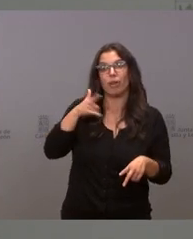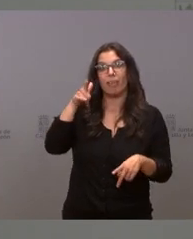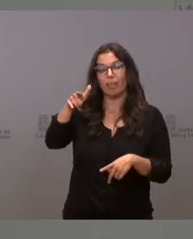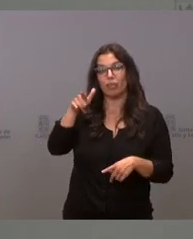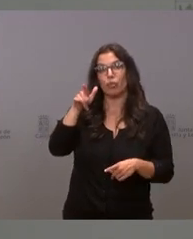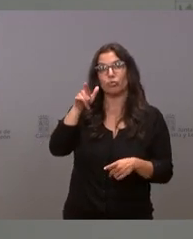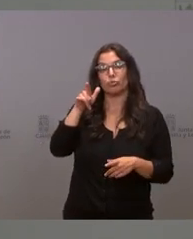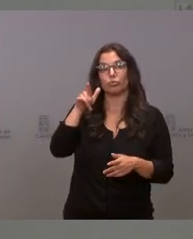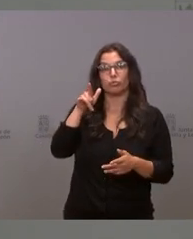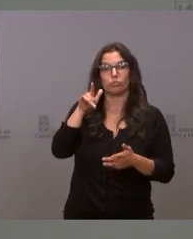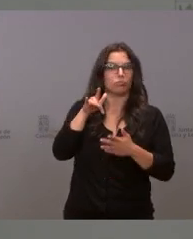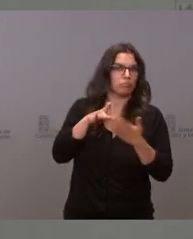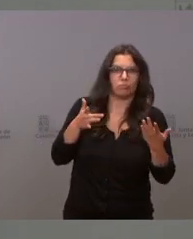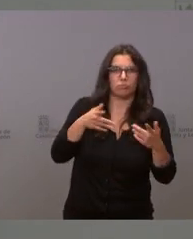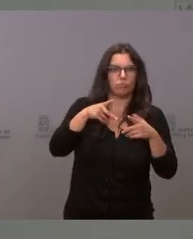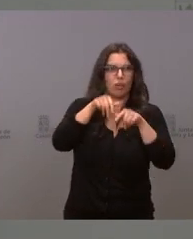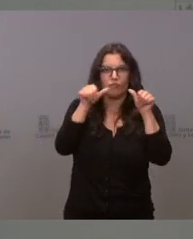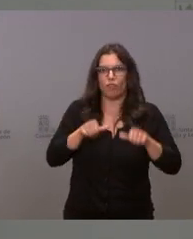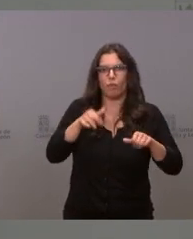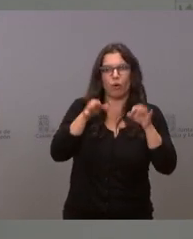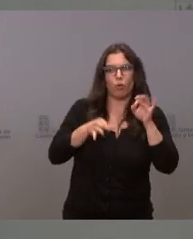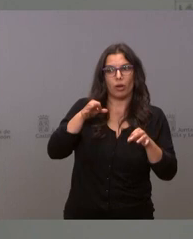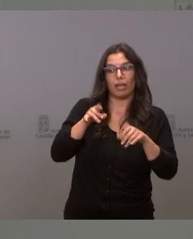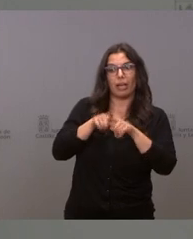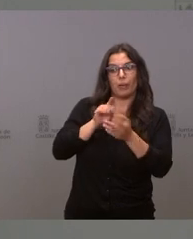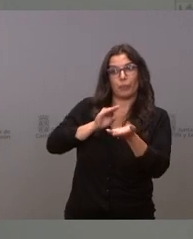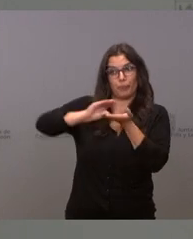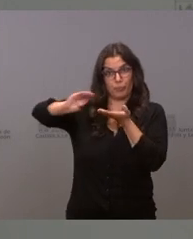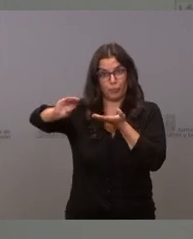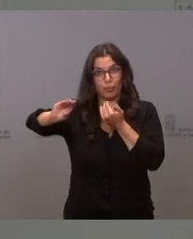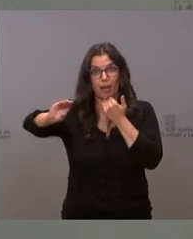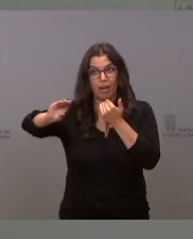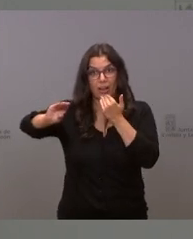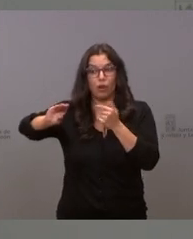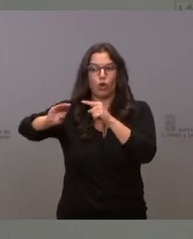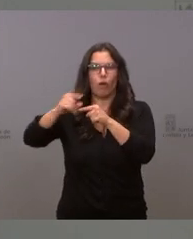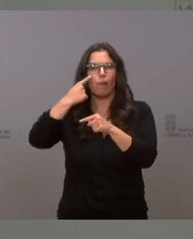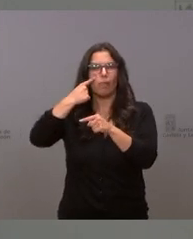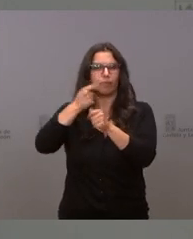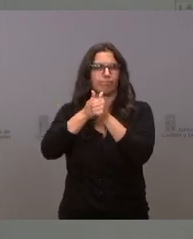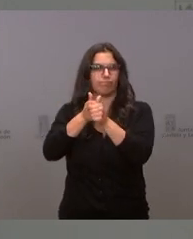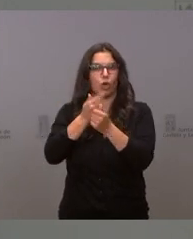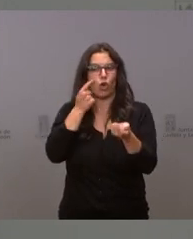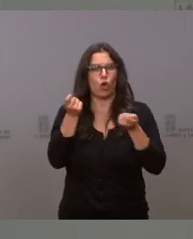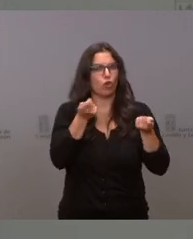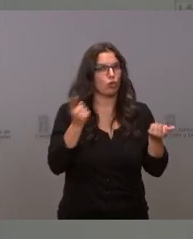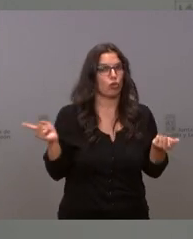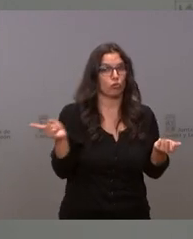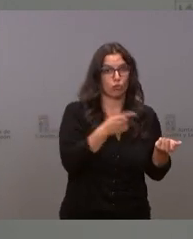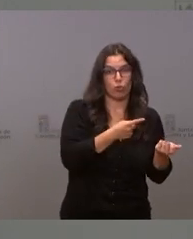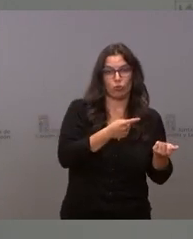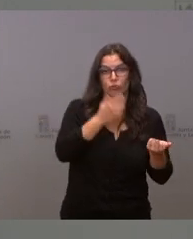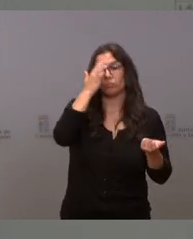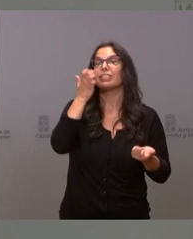través de los distintos mecanismos jurídicos en perceptores de fondos públicos. Es decir, a todos aquellos que